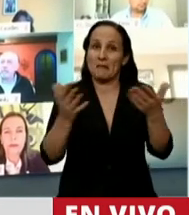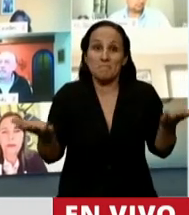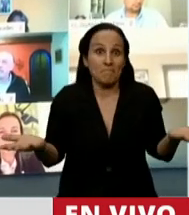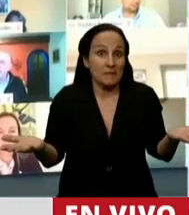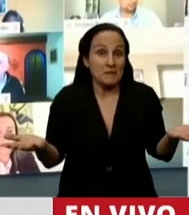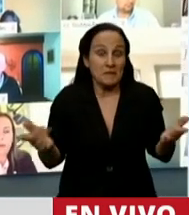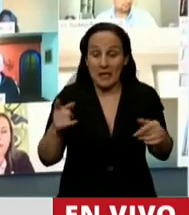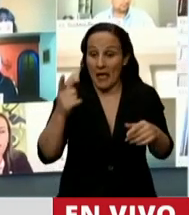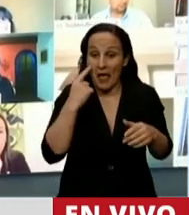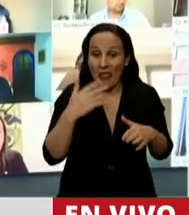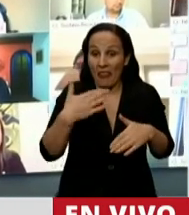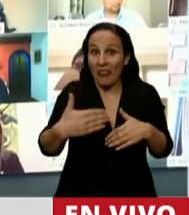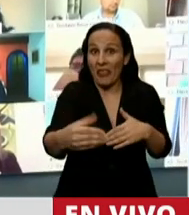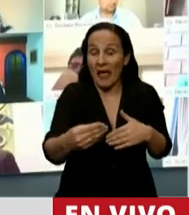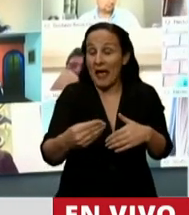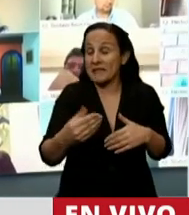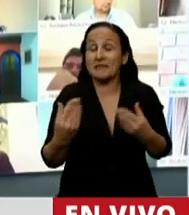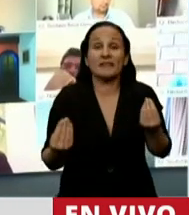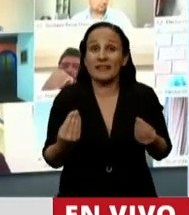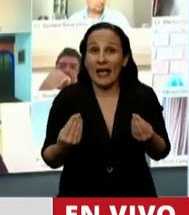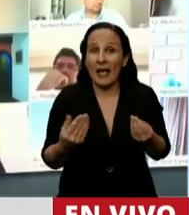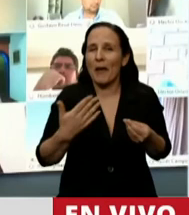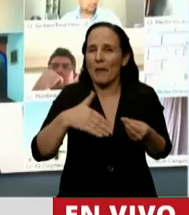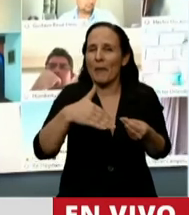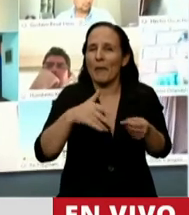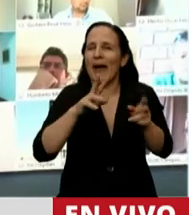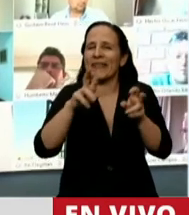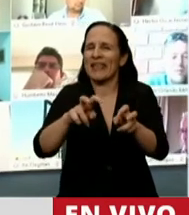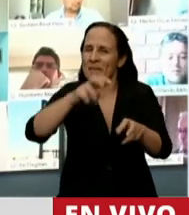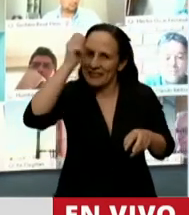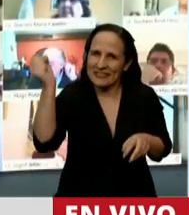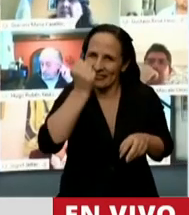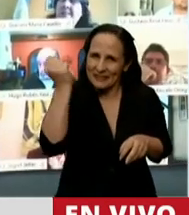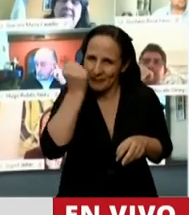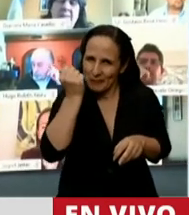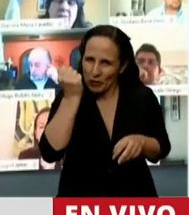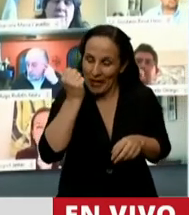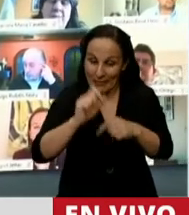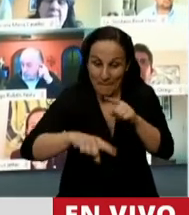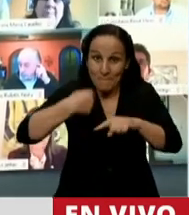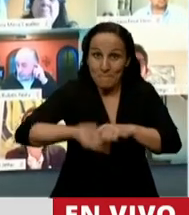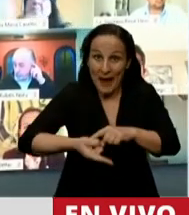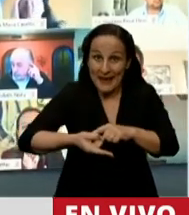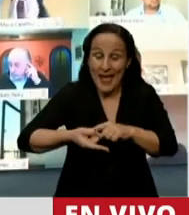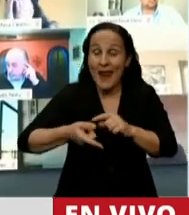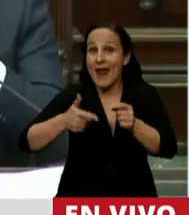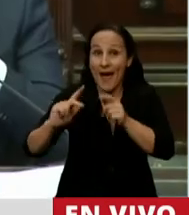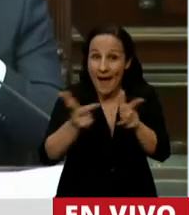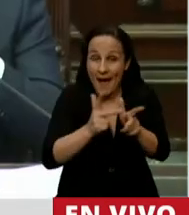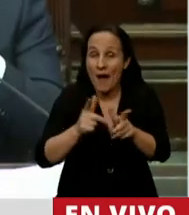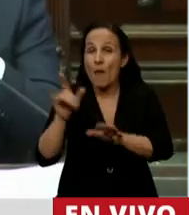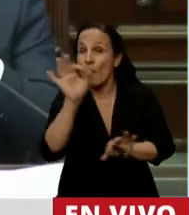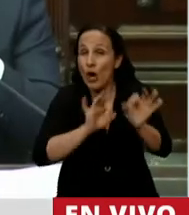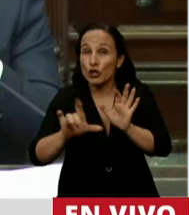que en los próximos días estaremos tratando algunos temas de gran interés. Mañana trataremos el